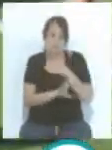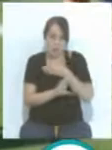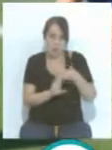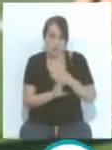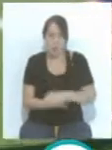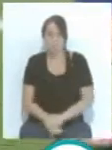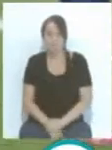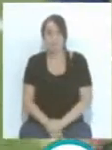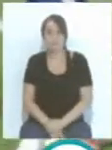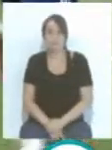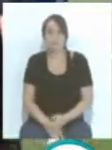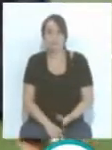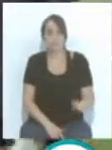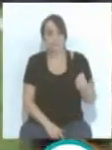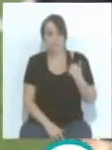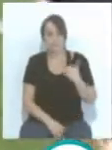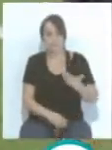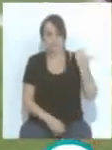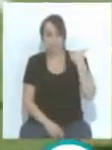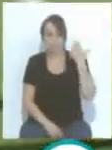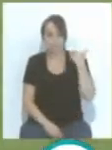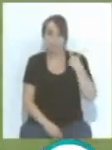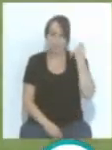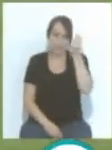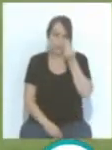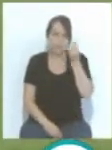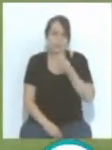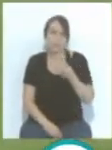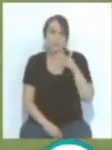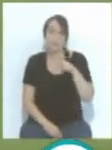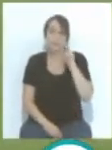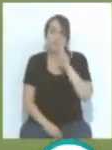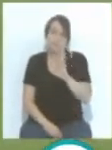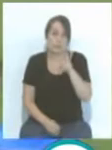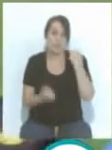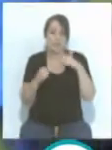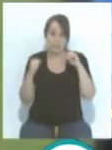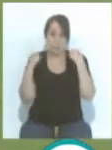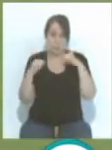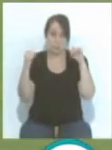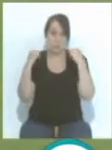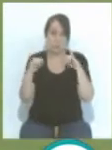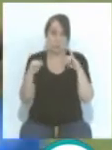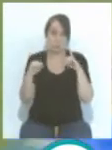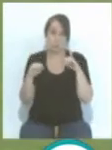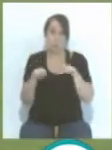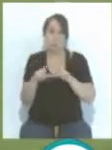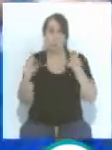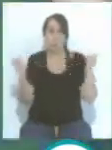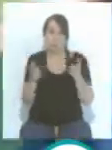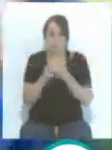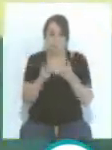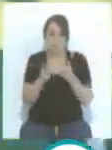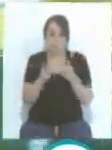bastante antelación. Y ya también estamos viendo los entrenamientos grupales,